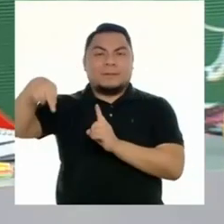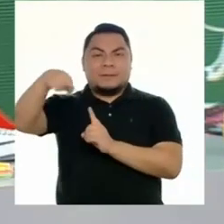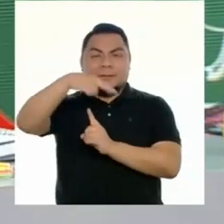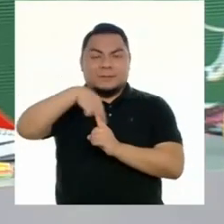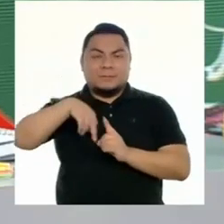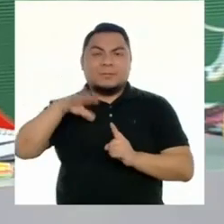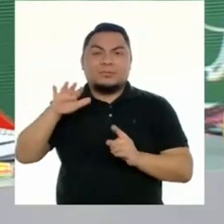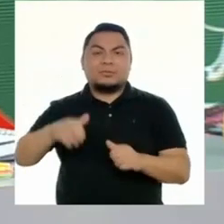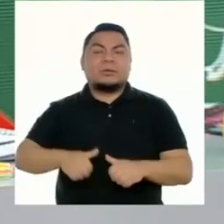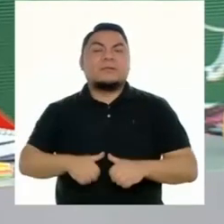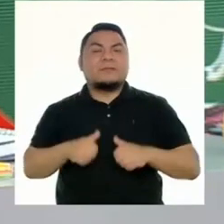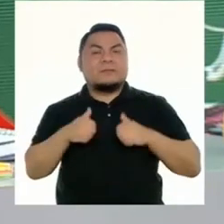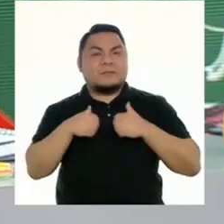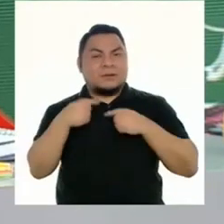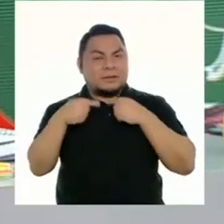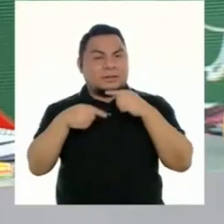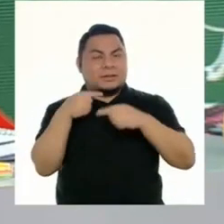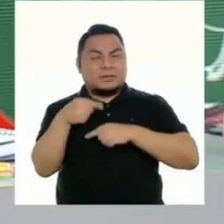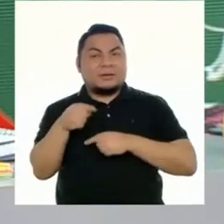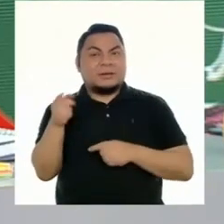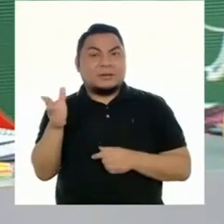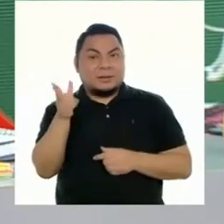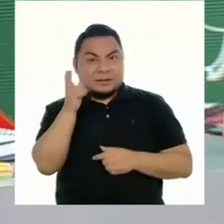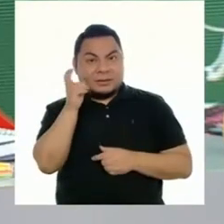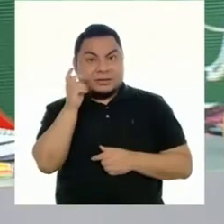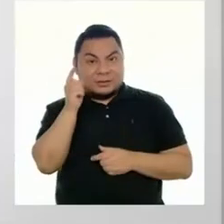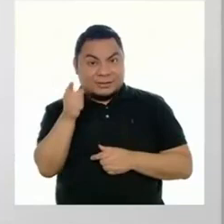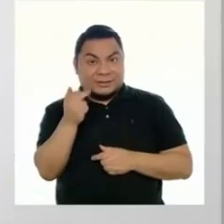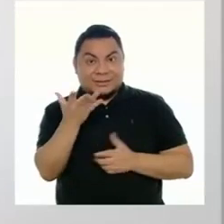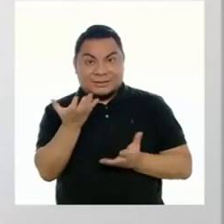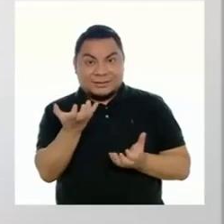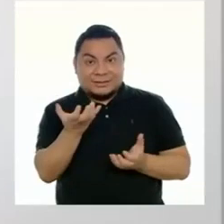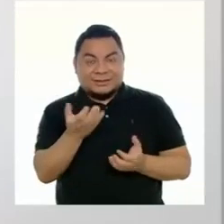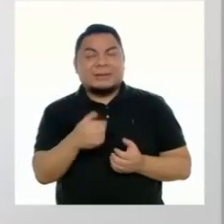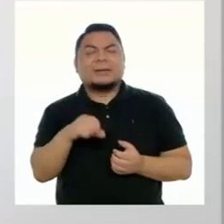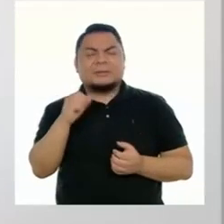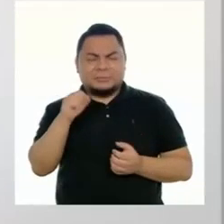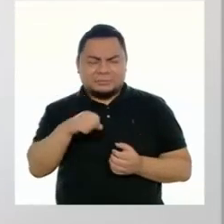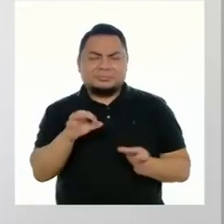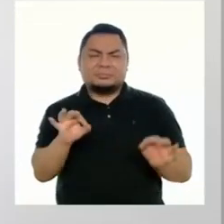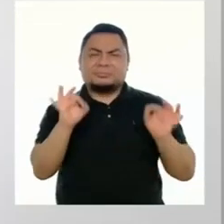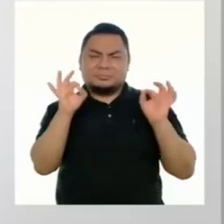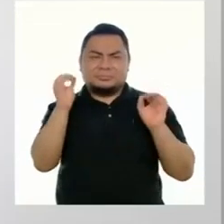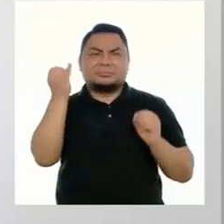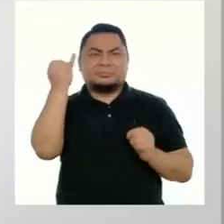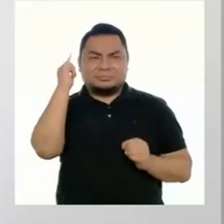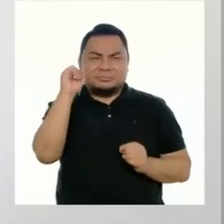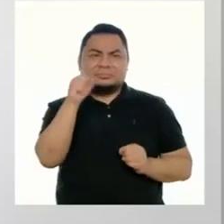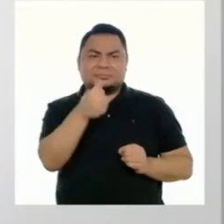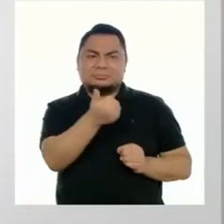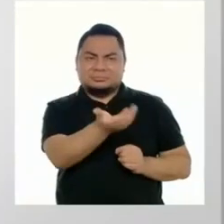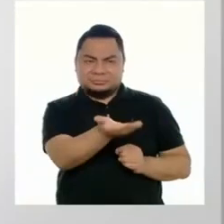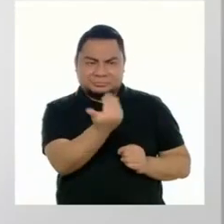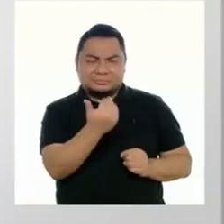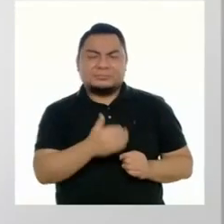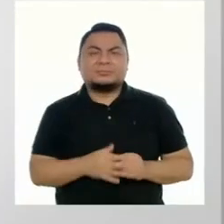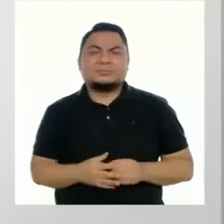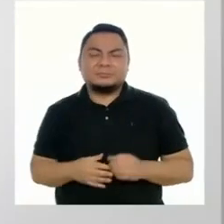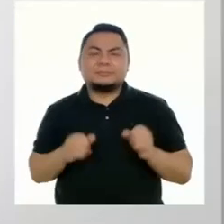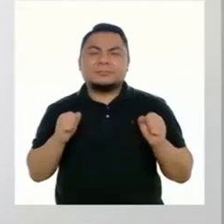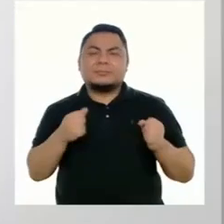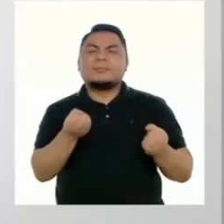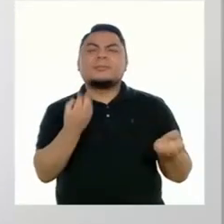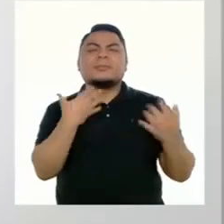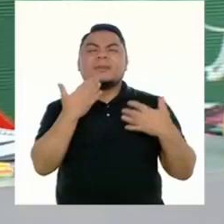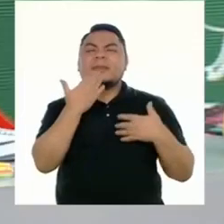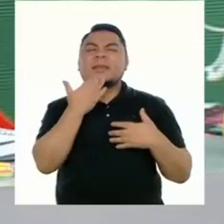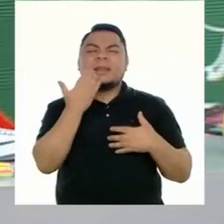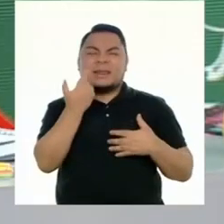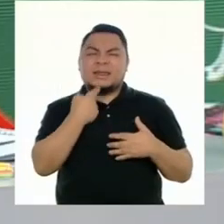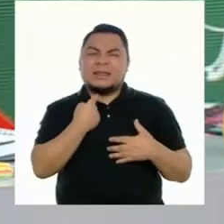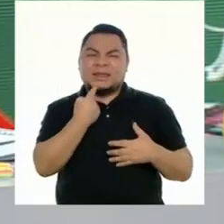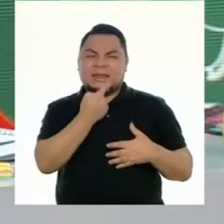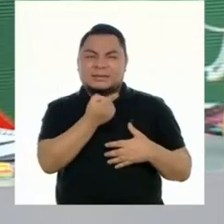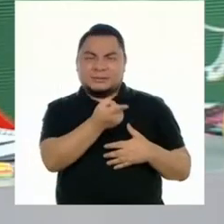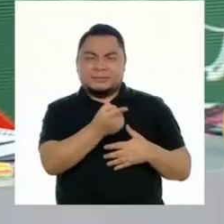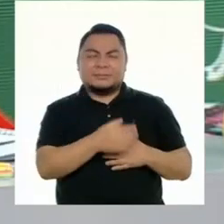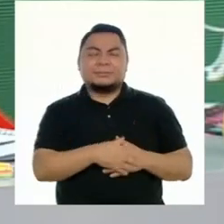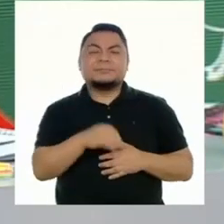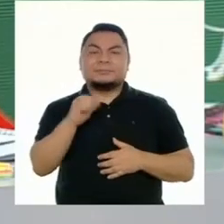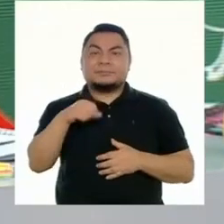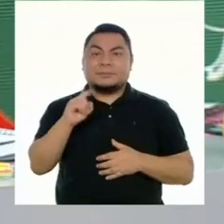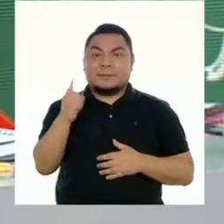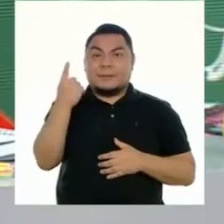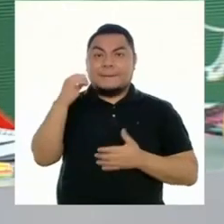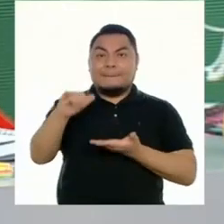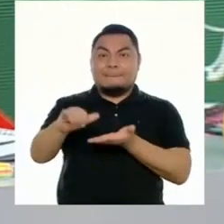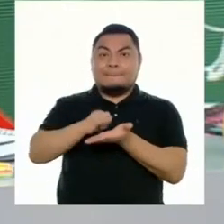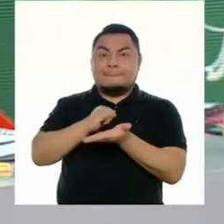alrededor, en su vida diaria. ¿Quieren oírnos para empezar? Creo que sería un excelente inicio, Miluska. Vamos a ver qué nos dicen. Muy bien,